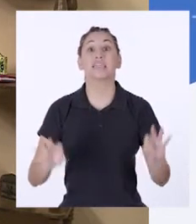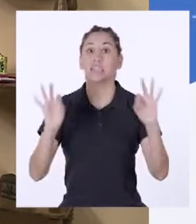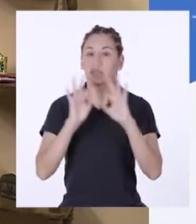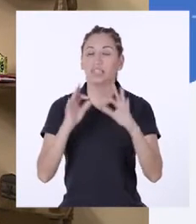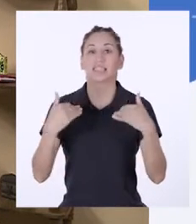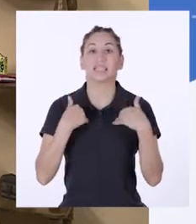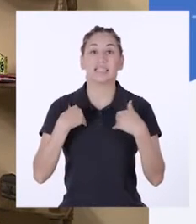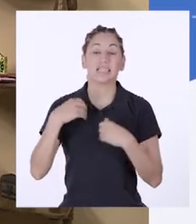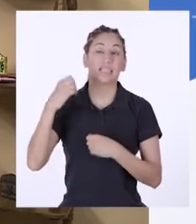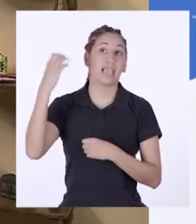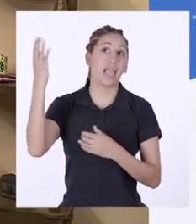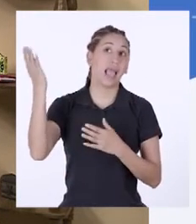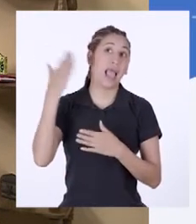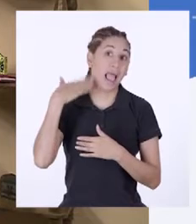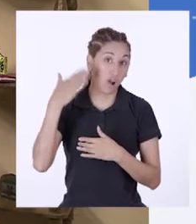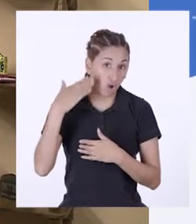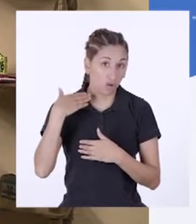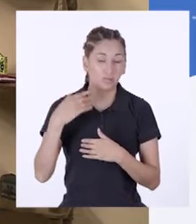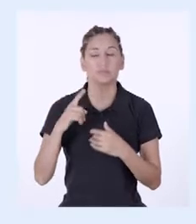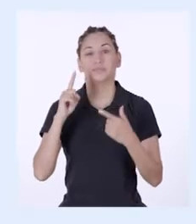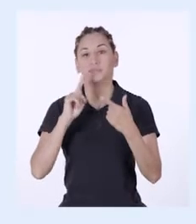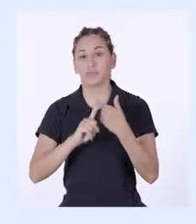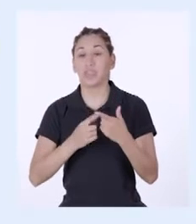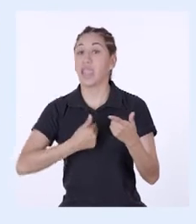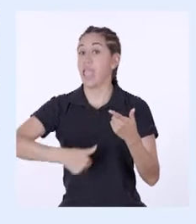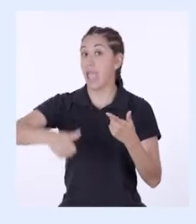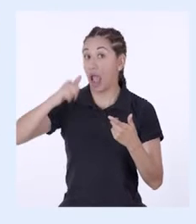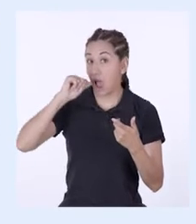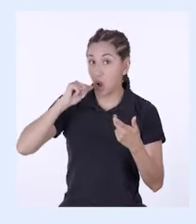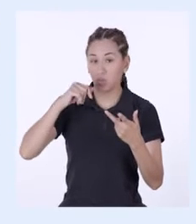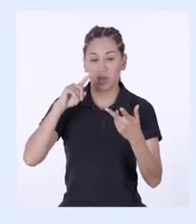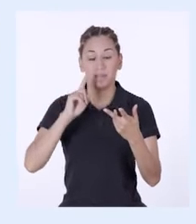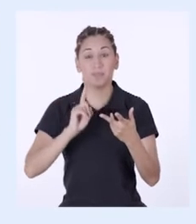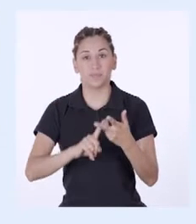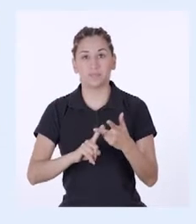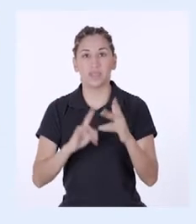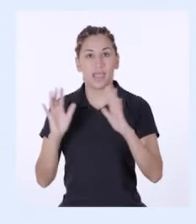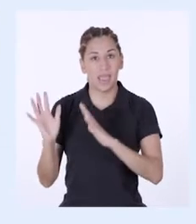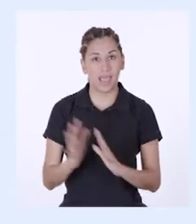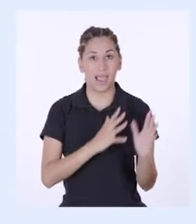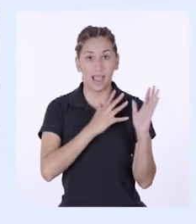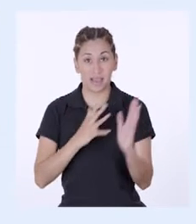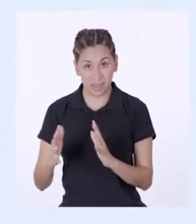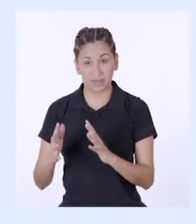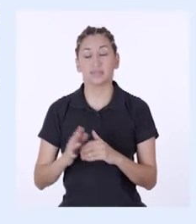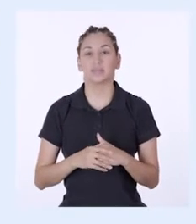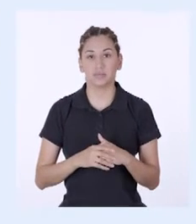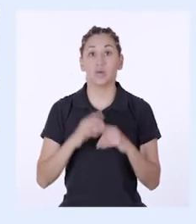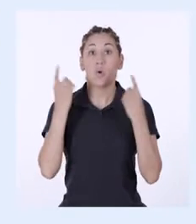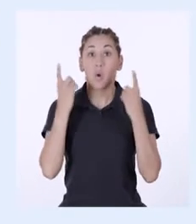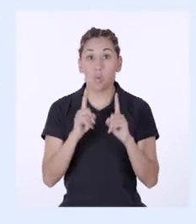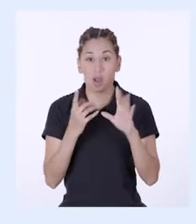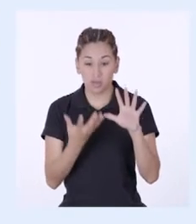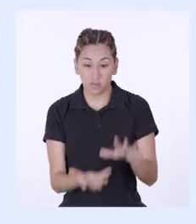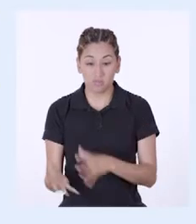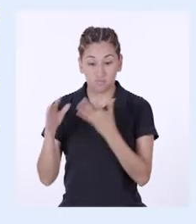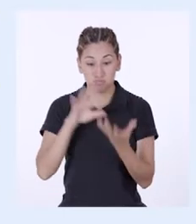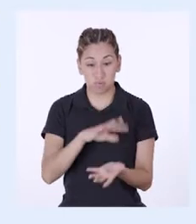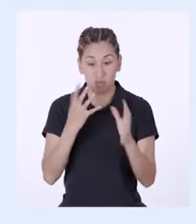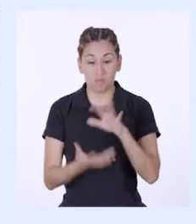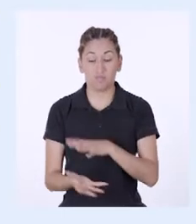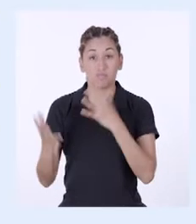humedad, calor y aereación. Cada vez que se voltean las capas del compostaje, se incorpora oxígeno,